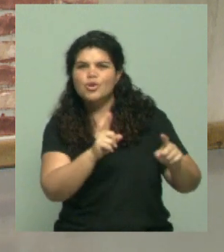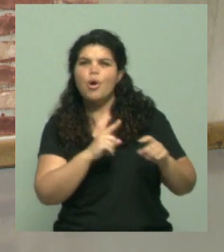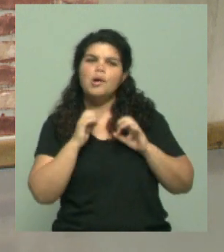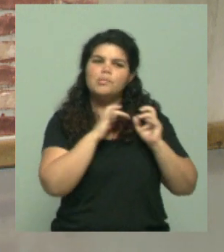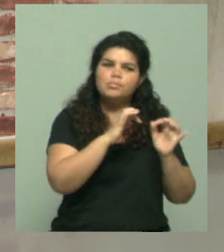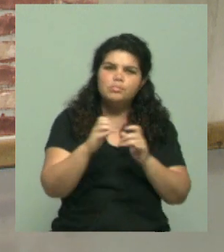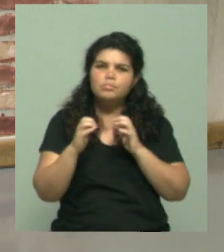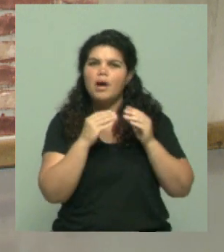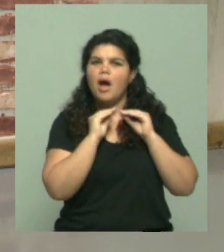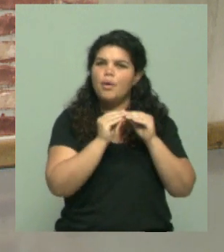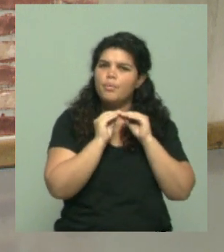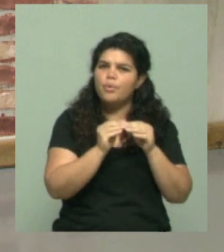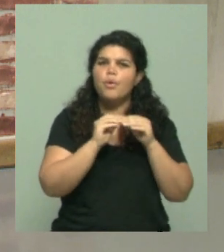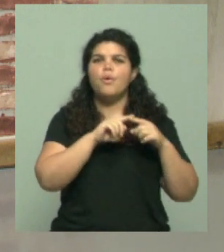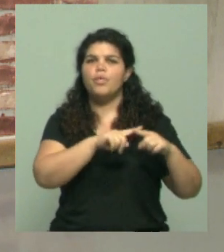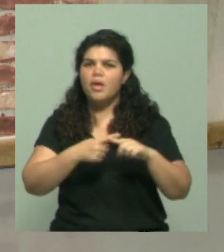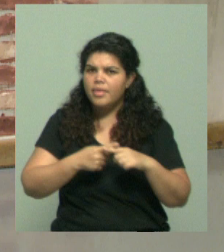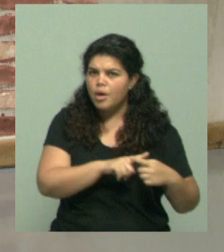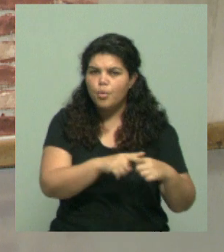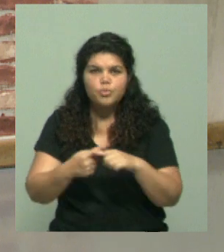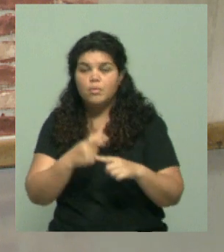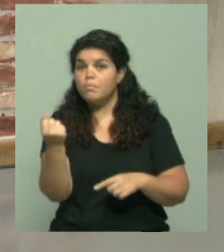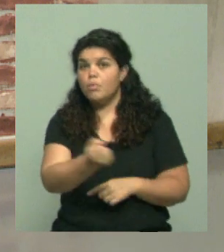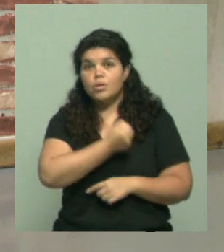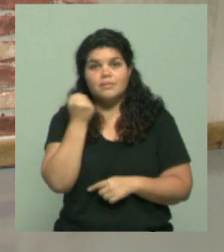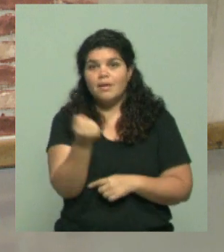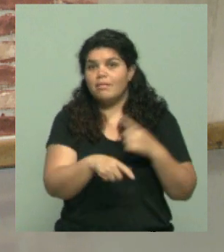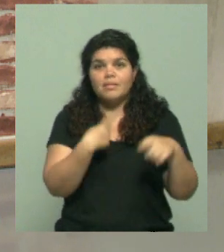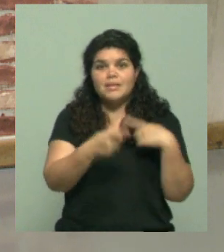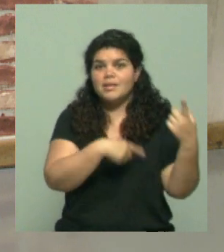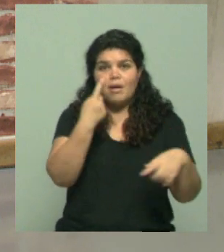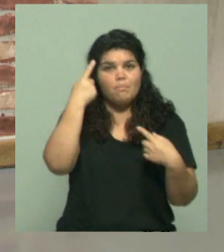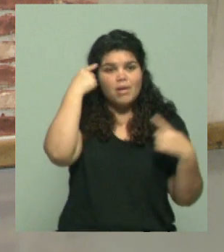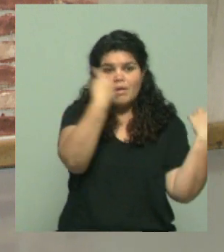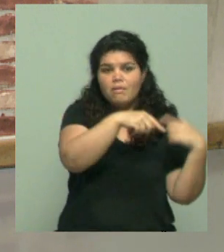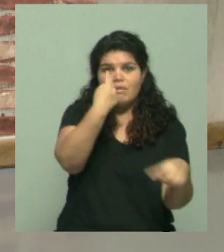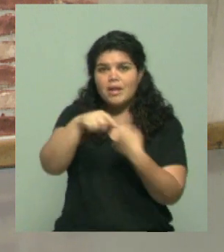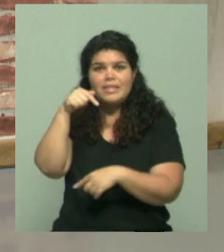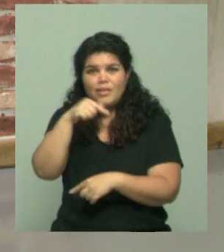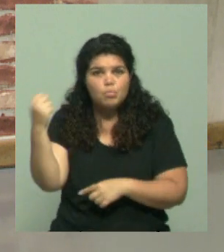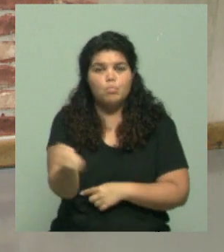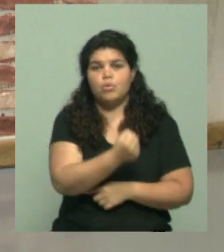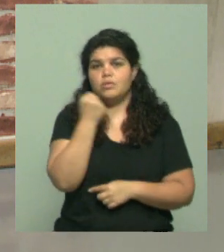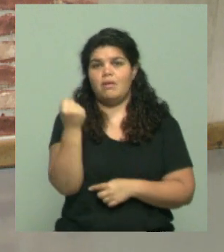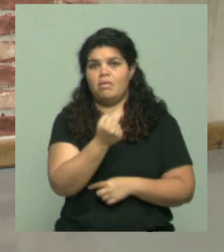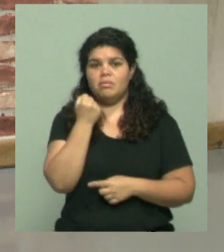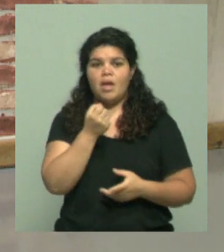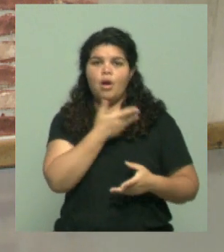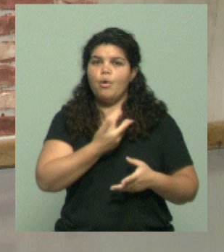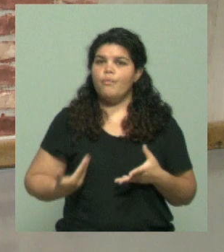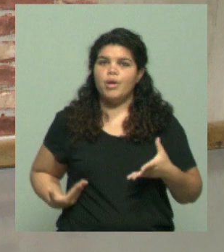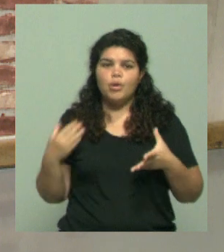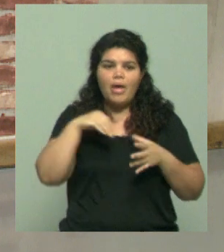sea en una cuestión diplomática o incluso en una decisión política para lo que es lo que se decide internamente en un gobierno.